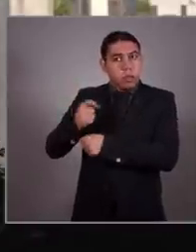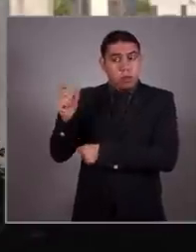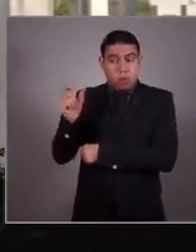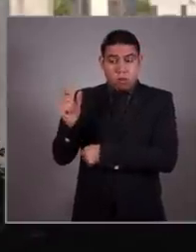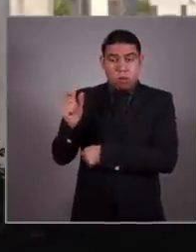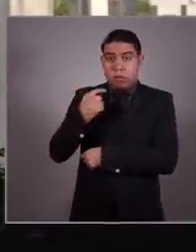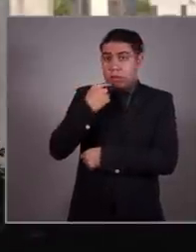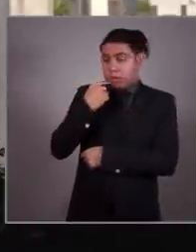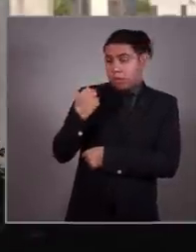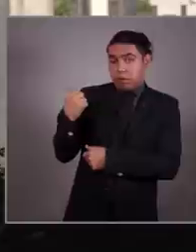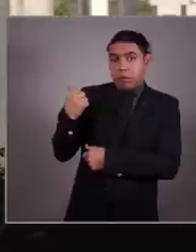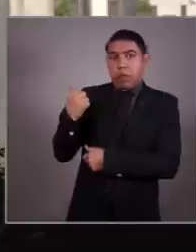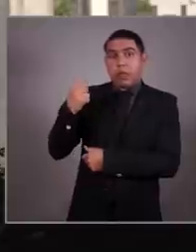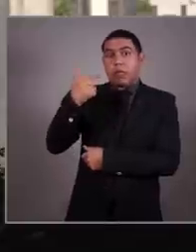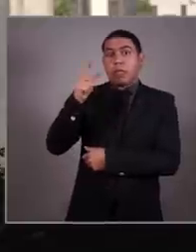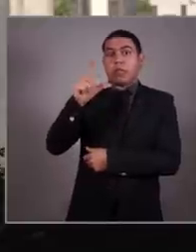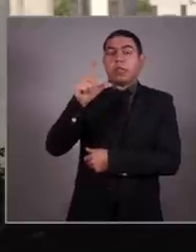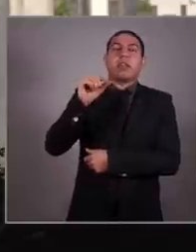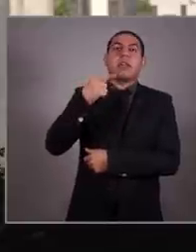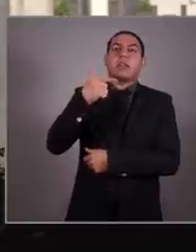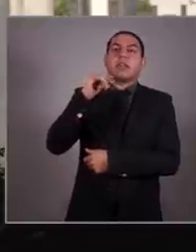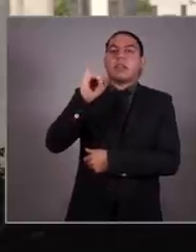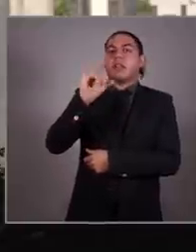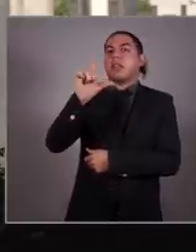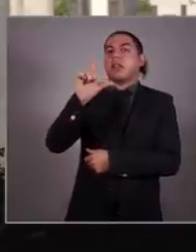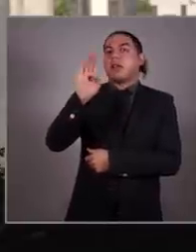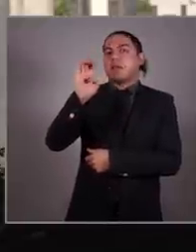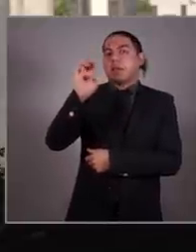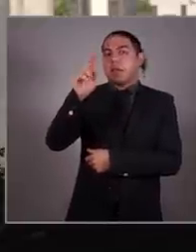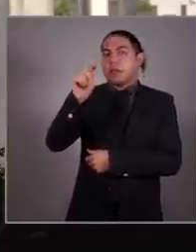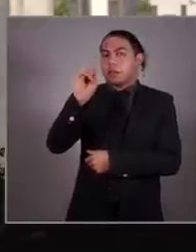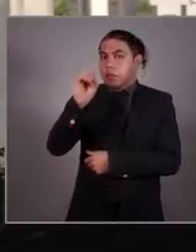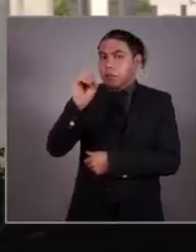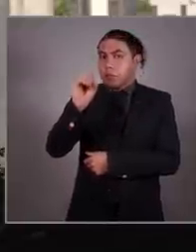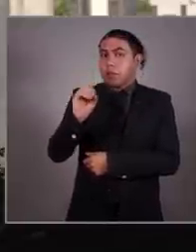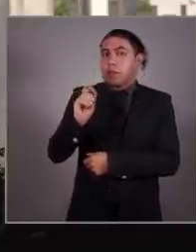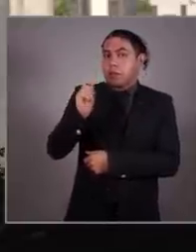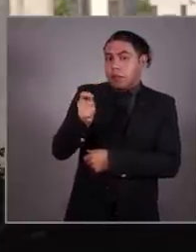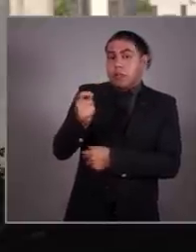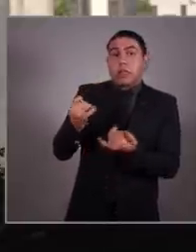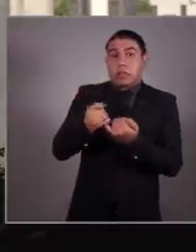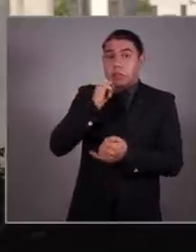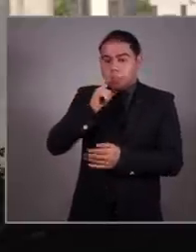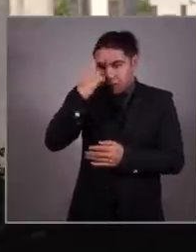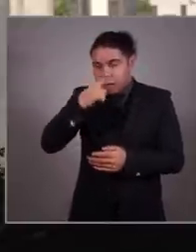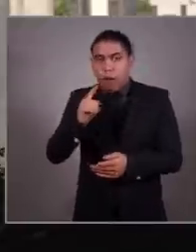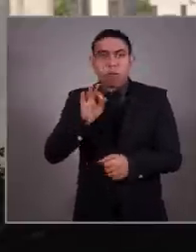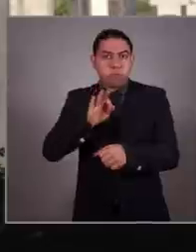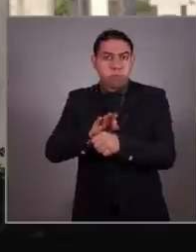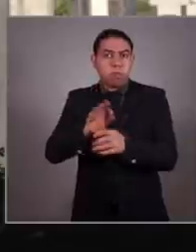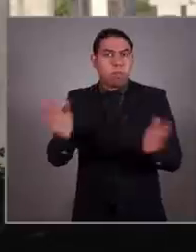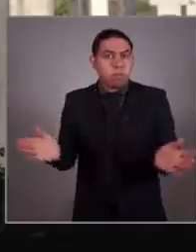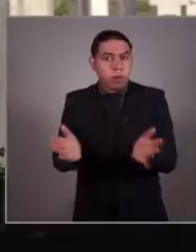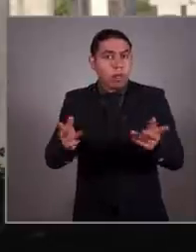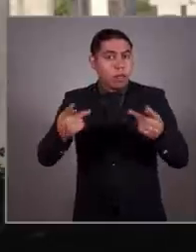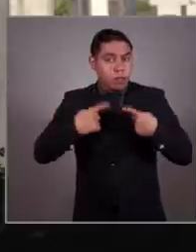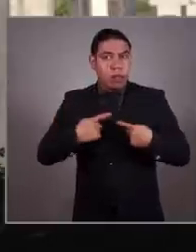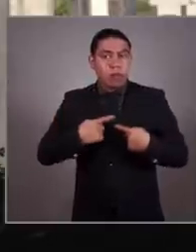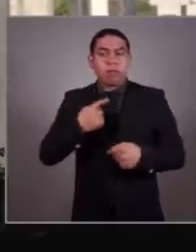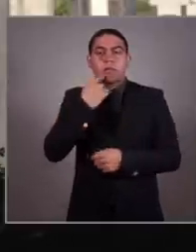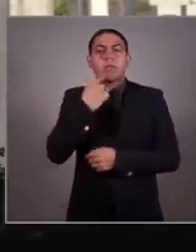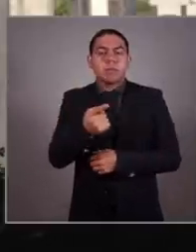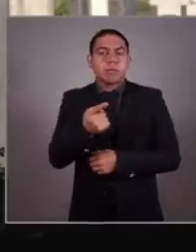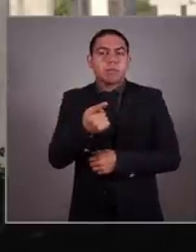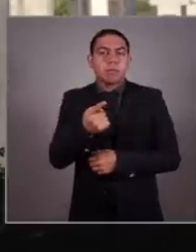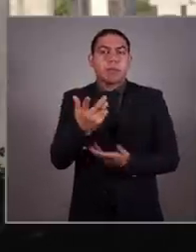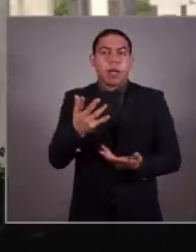cuando don Gilberto Rincón Gallardo enarboló una opción liberal y socialdemócrata a favor de los derechos de las personas, se